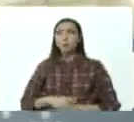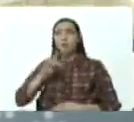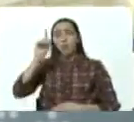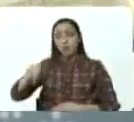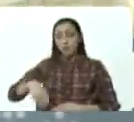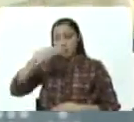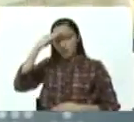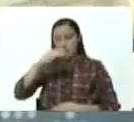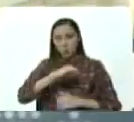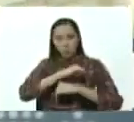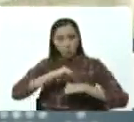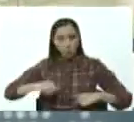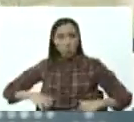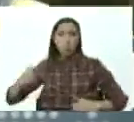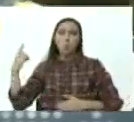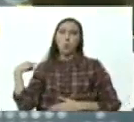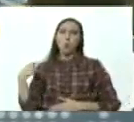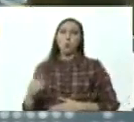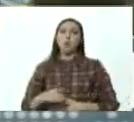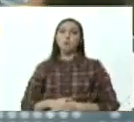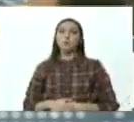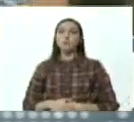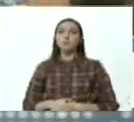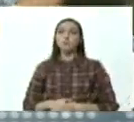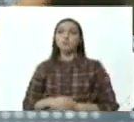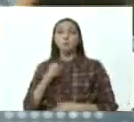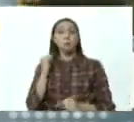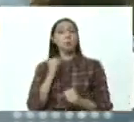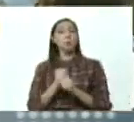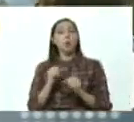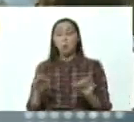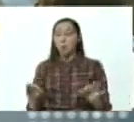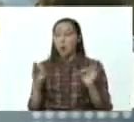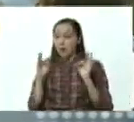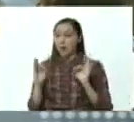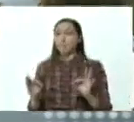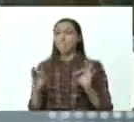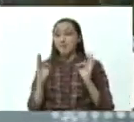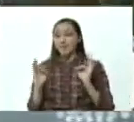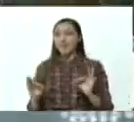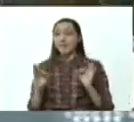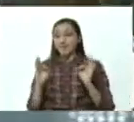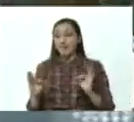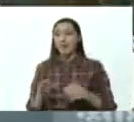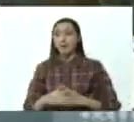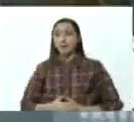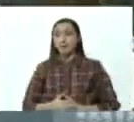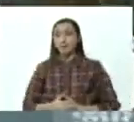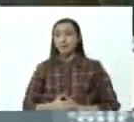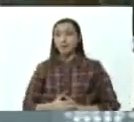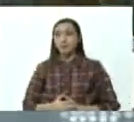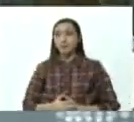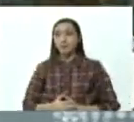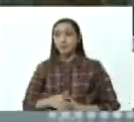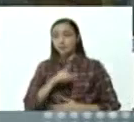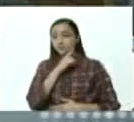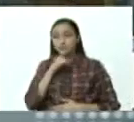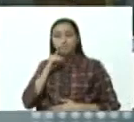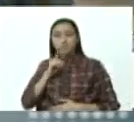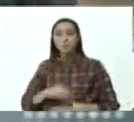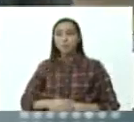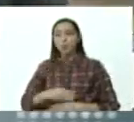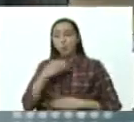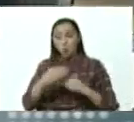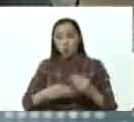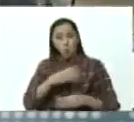bolivariana que tiene una operación militar cívico militar que se llama operación república que es la que da